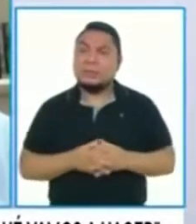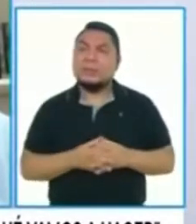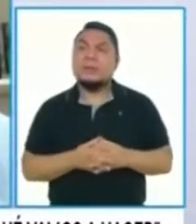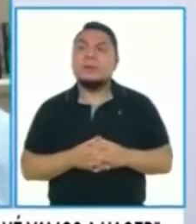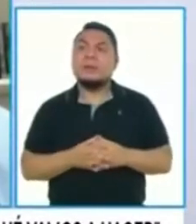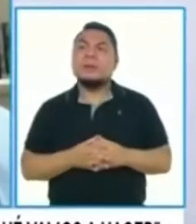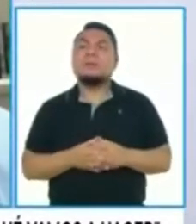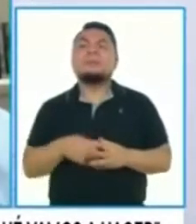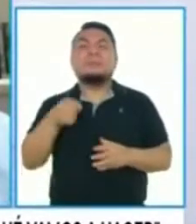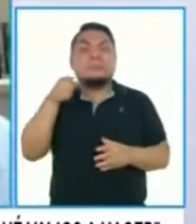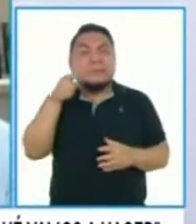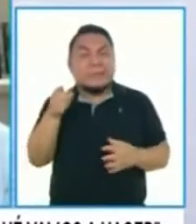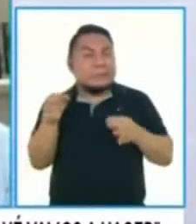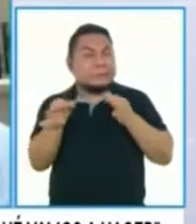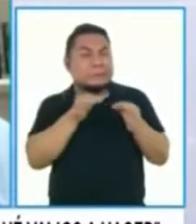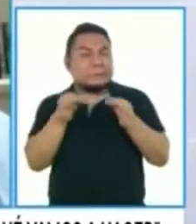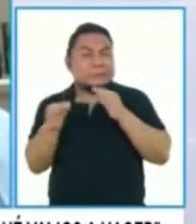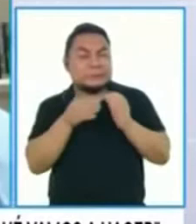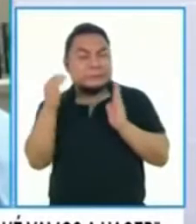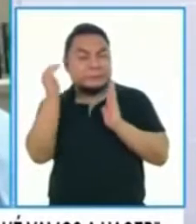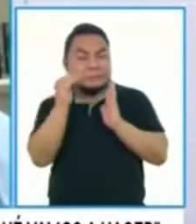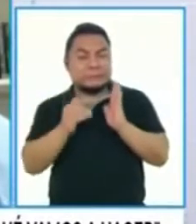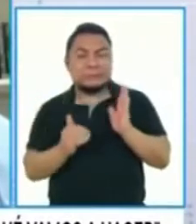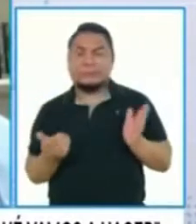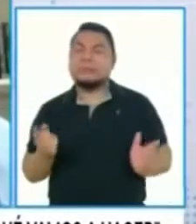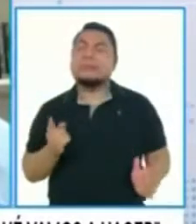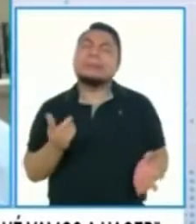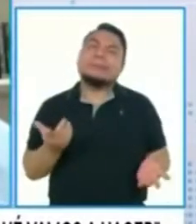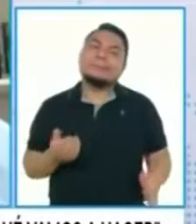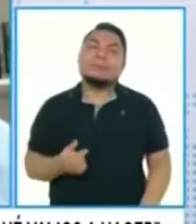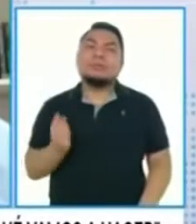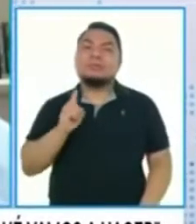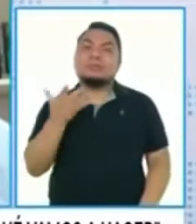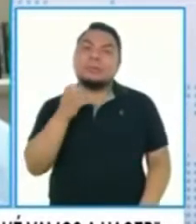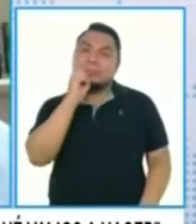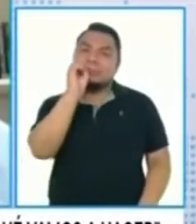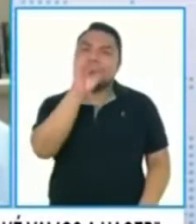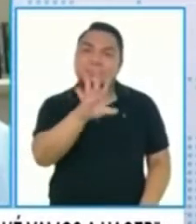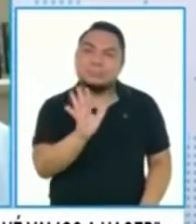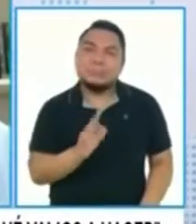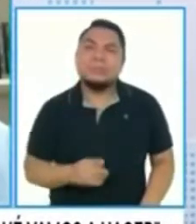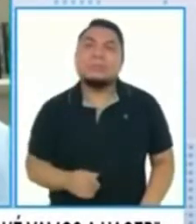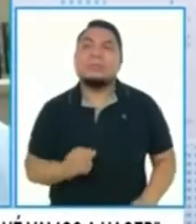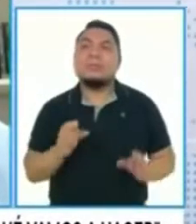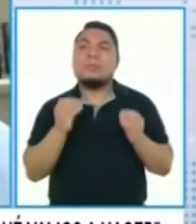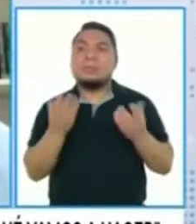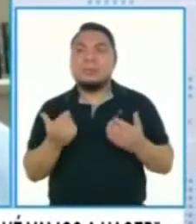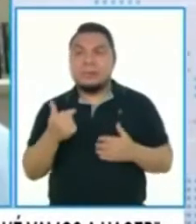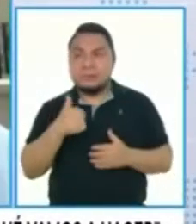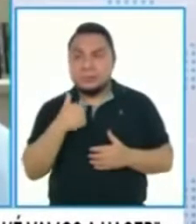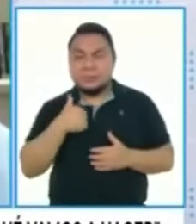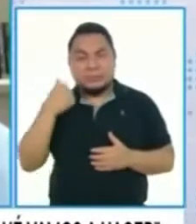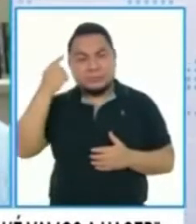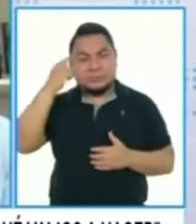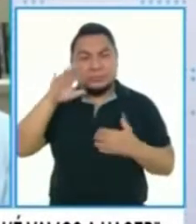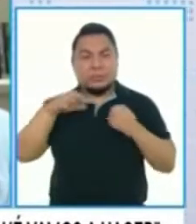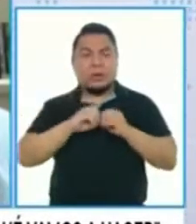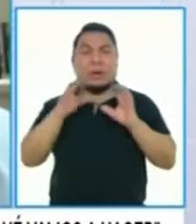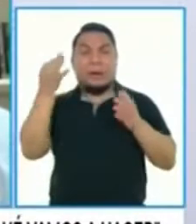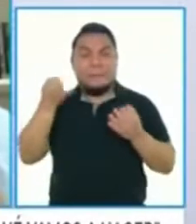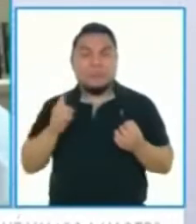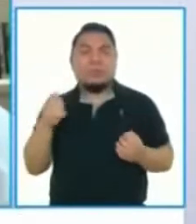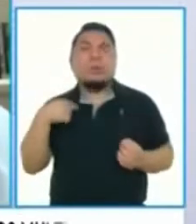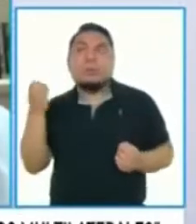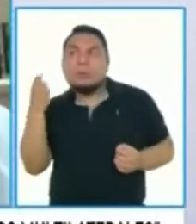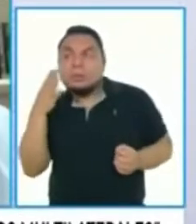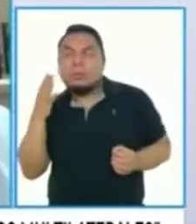Bueno, los detalles... No quiero aventurarme a revelar datos que tengo, pero no los tengo totalmente confirmados.